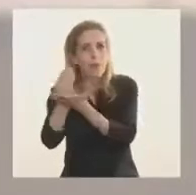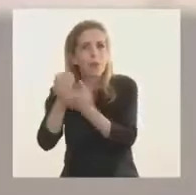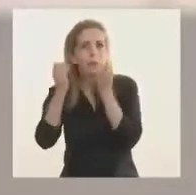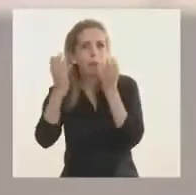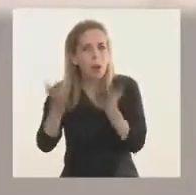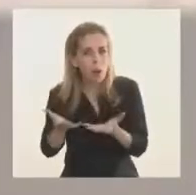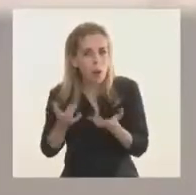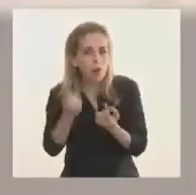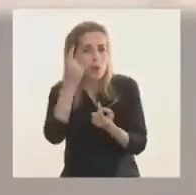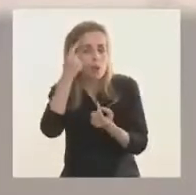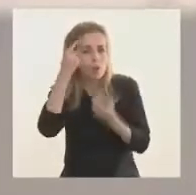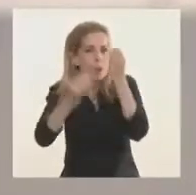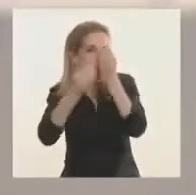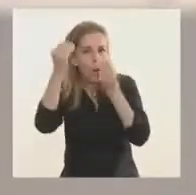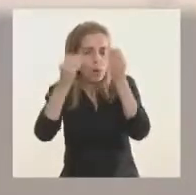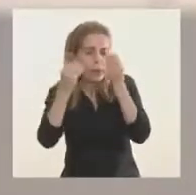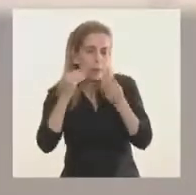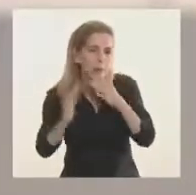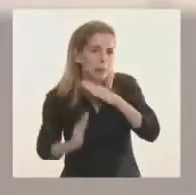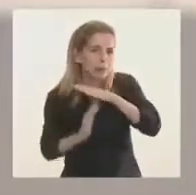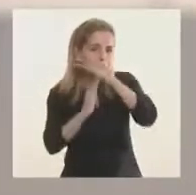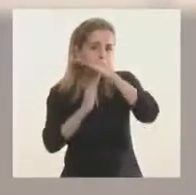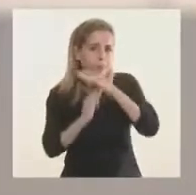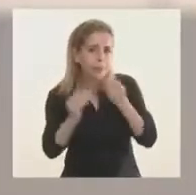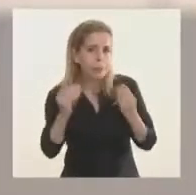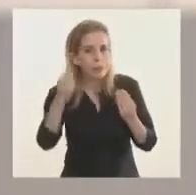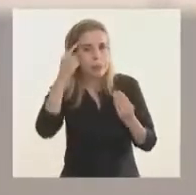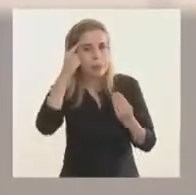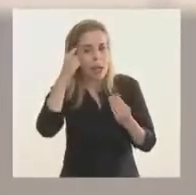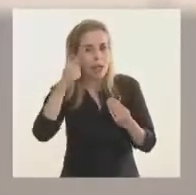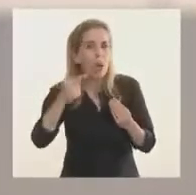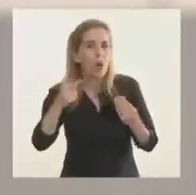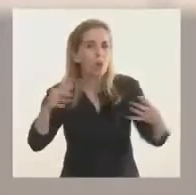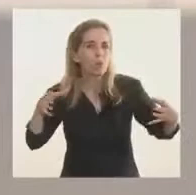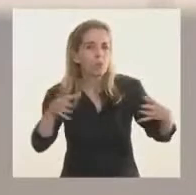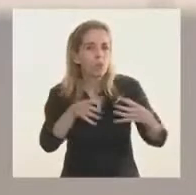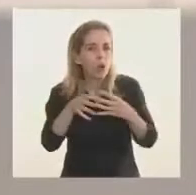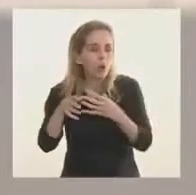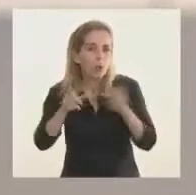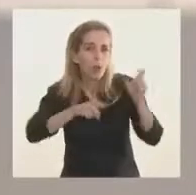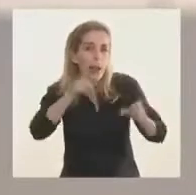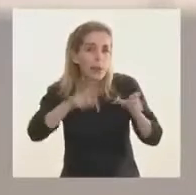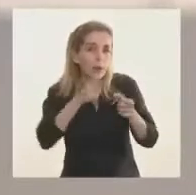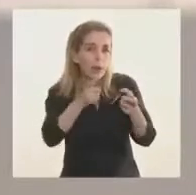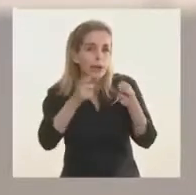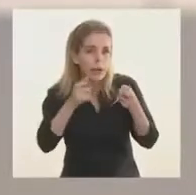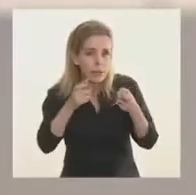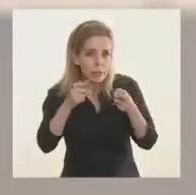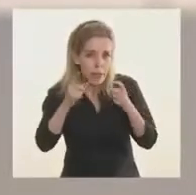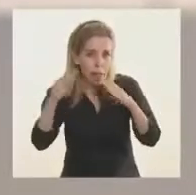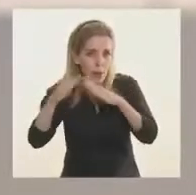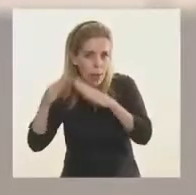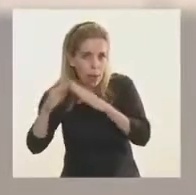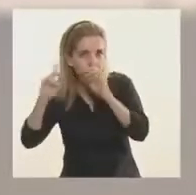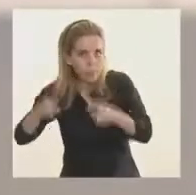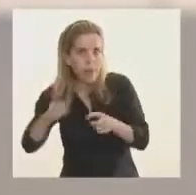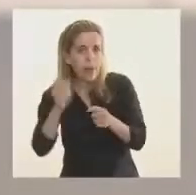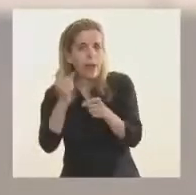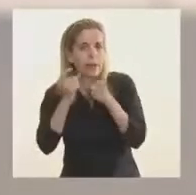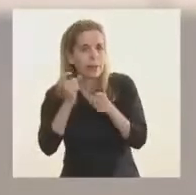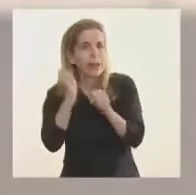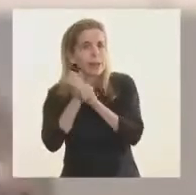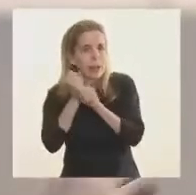centrales que tenemos con los factores y en los grupos de riesgo, pero también lo que